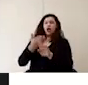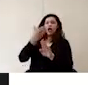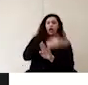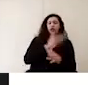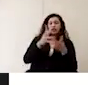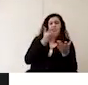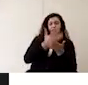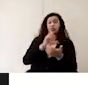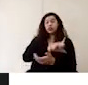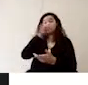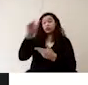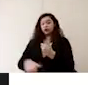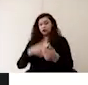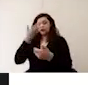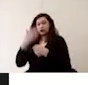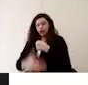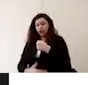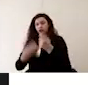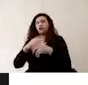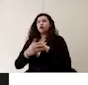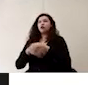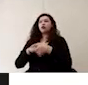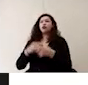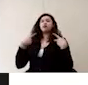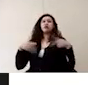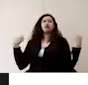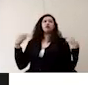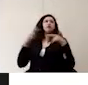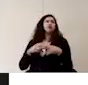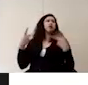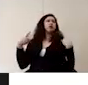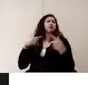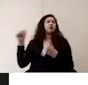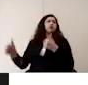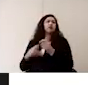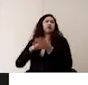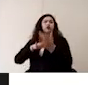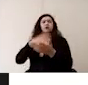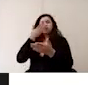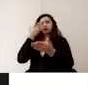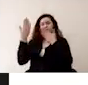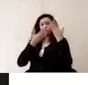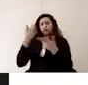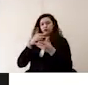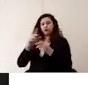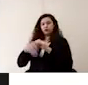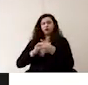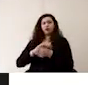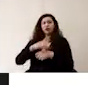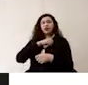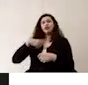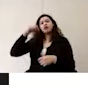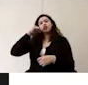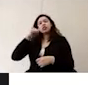tanto docentes personal de apoyo y estudiantes y el descanso debe ser siempre